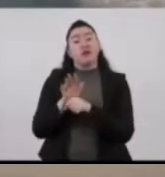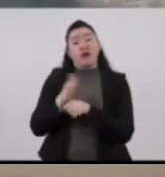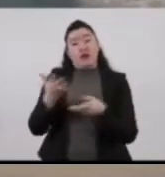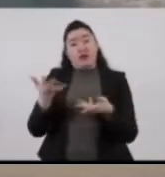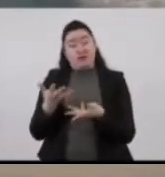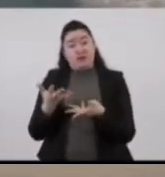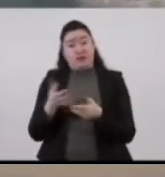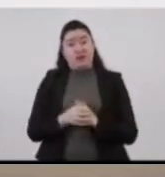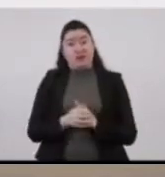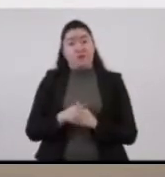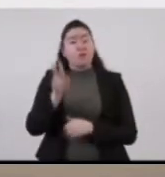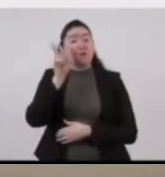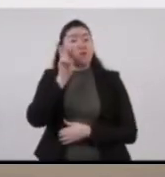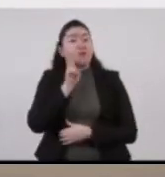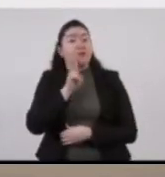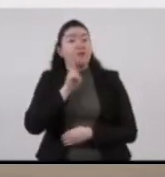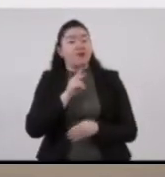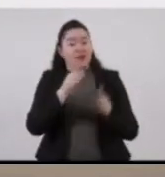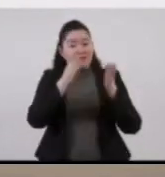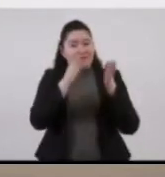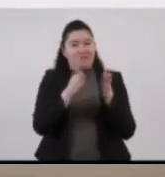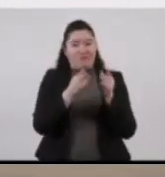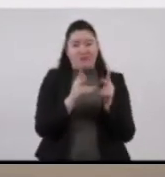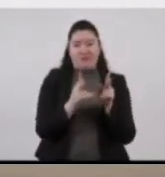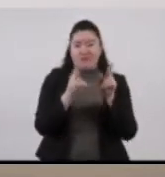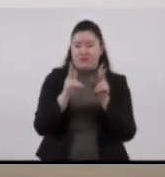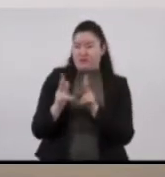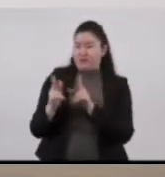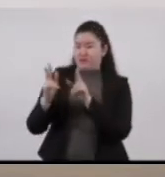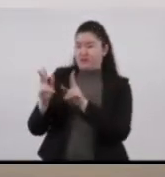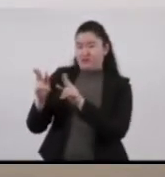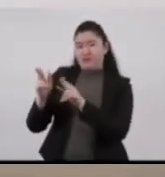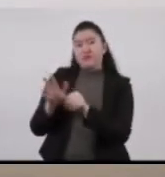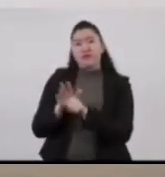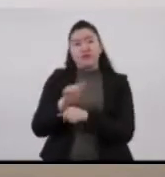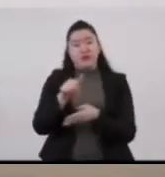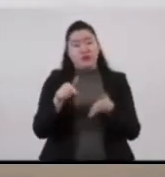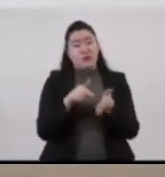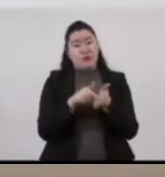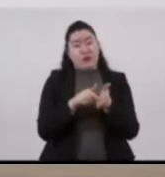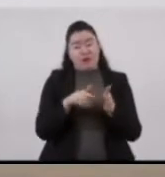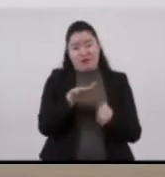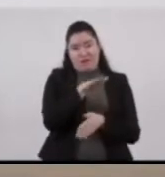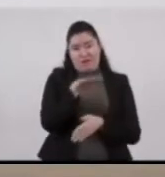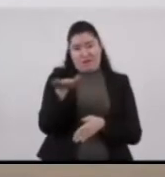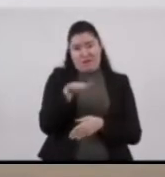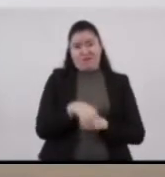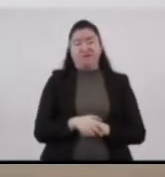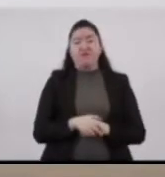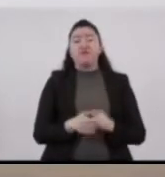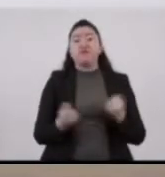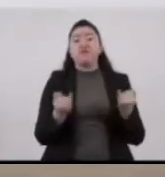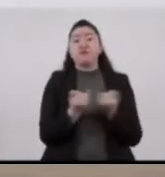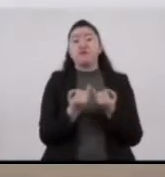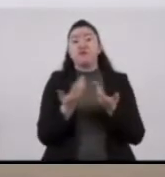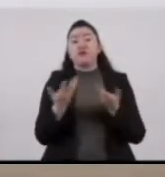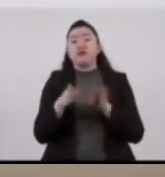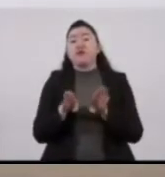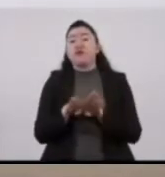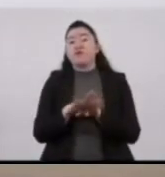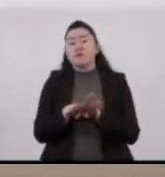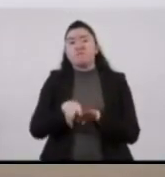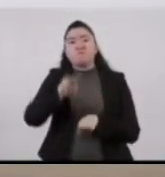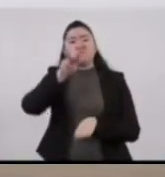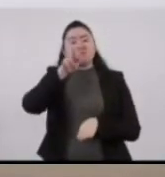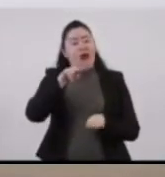realizaron las pruebas de seccionamiento de la loza en el tramo de piso. Estas tareas han sido realizadas bajo